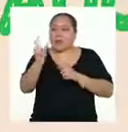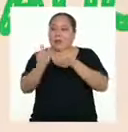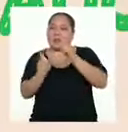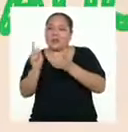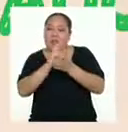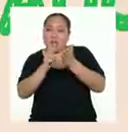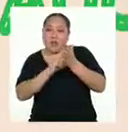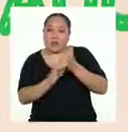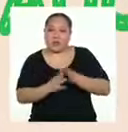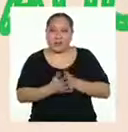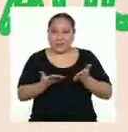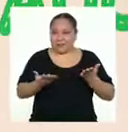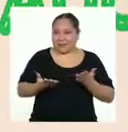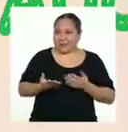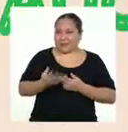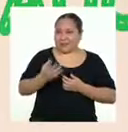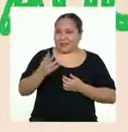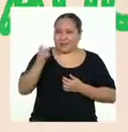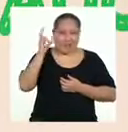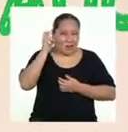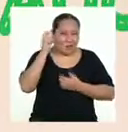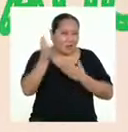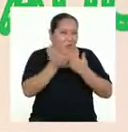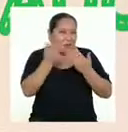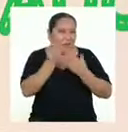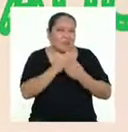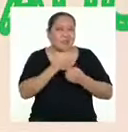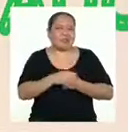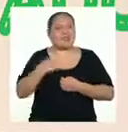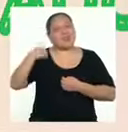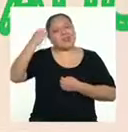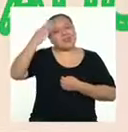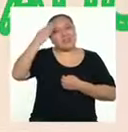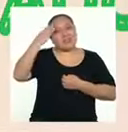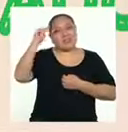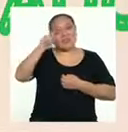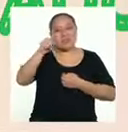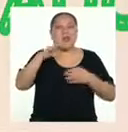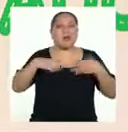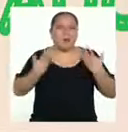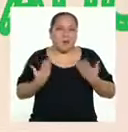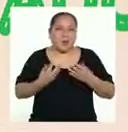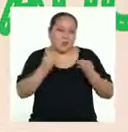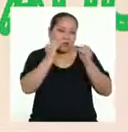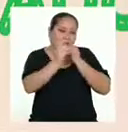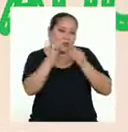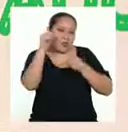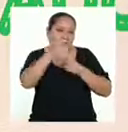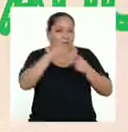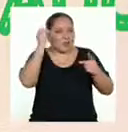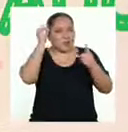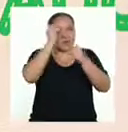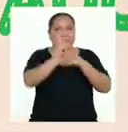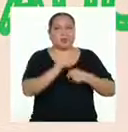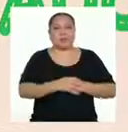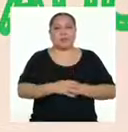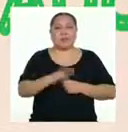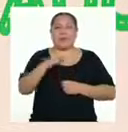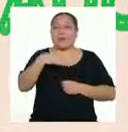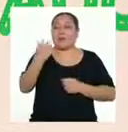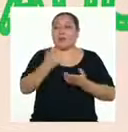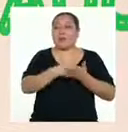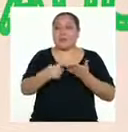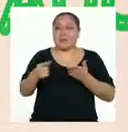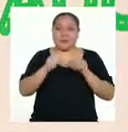¿Qué dicen? ¿Se oye sencillo? Estoy más que segura que podrán con este pequeño reto. El resto de la